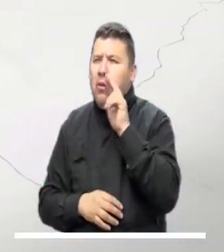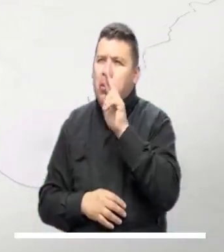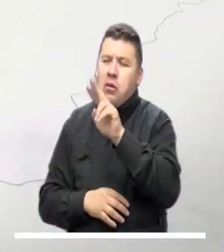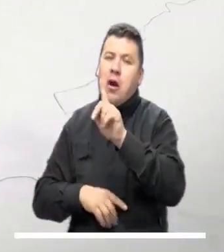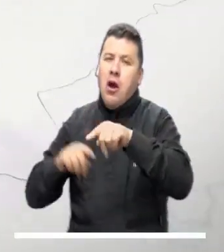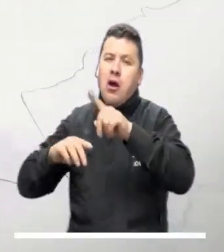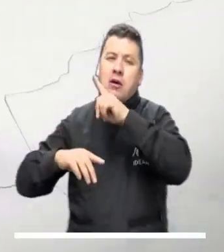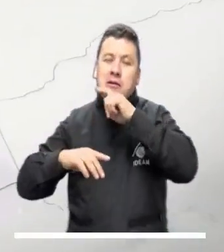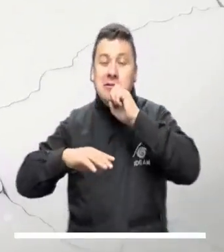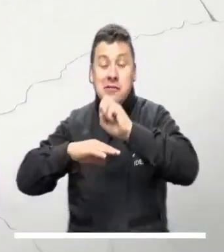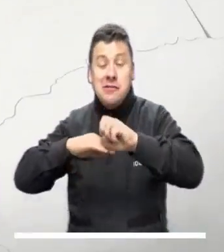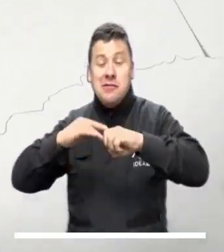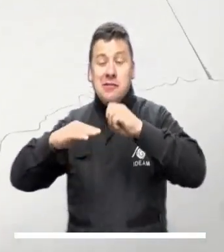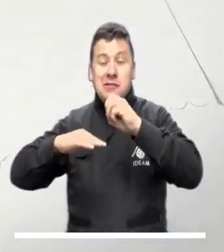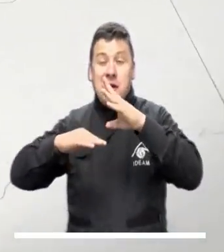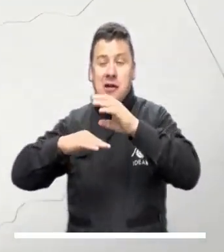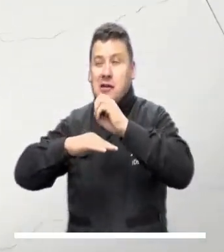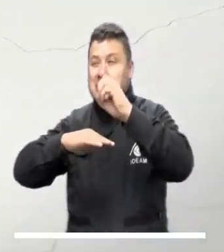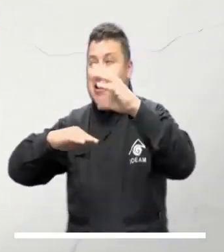disfrutaremos de tiempo seco.